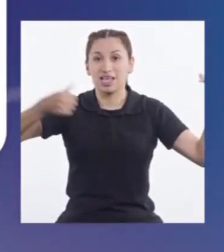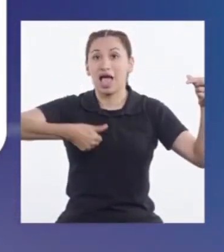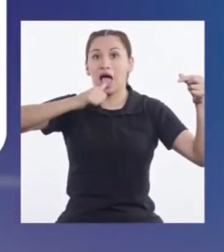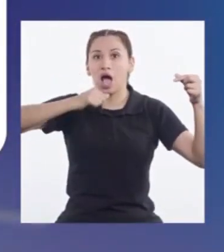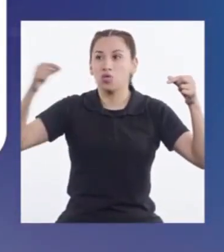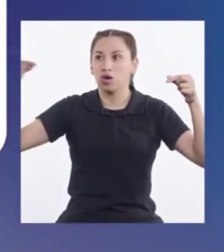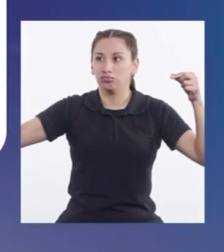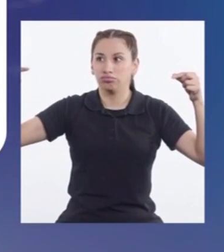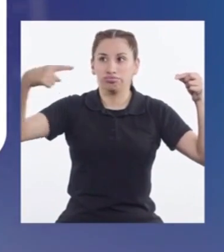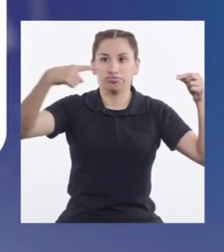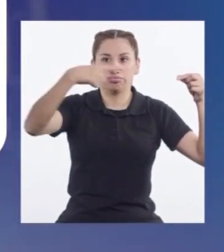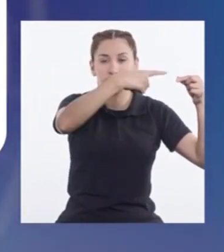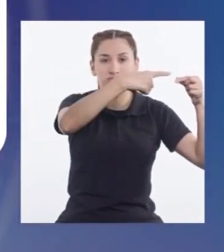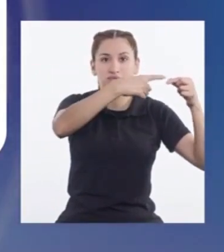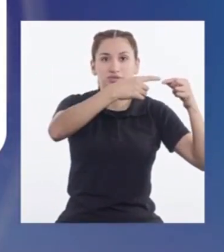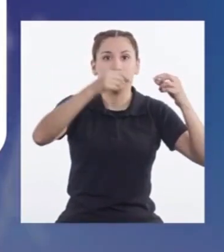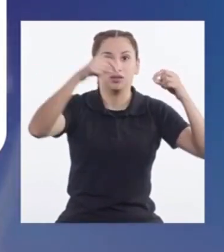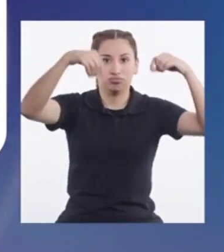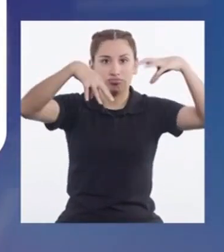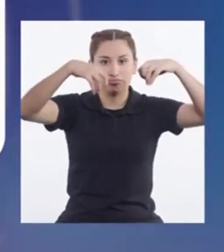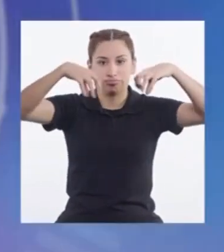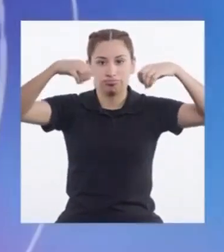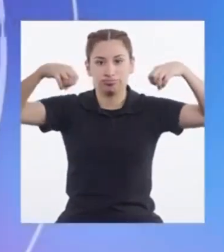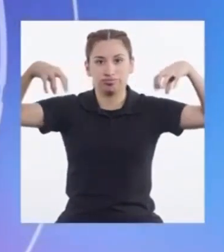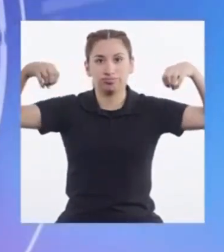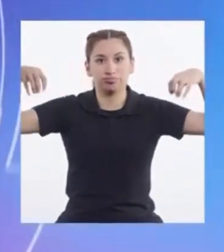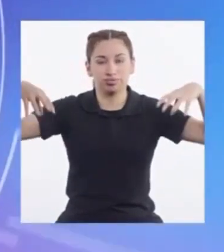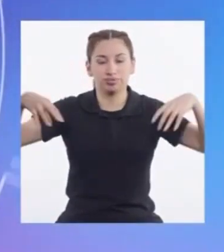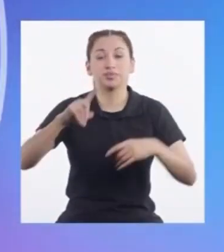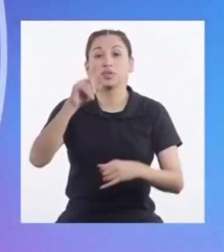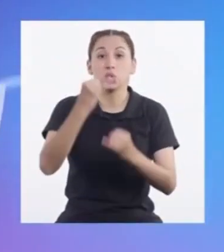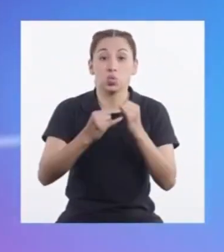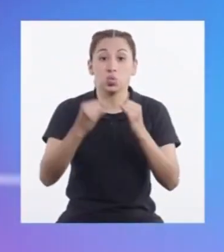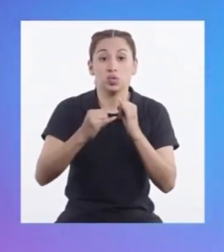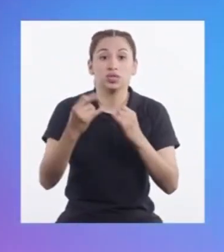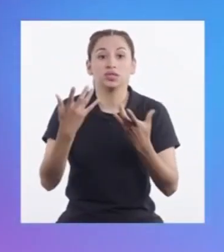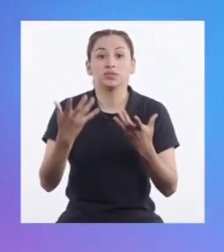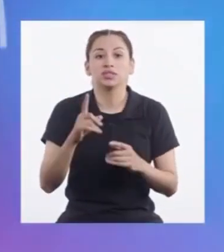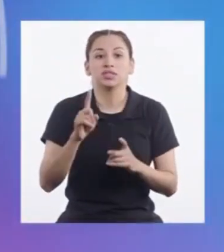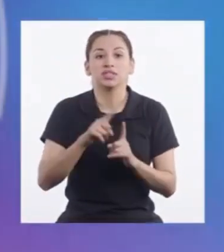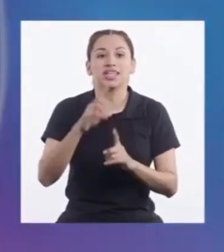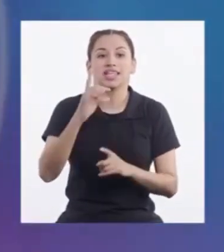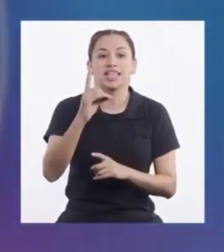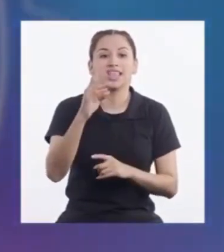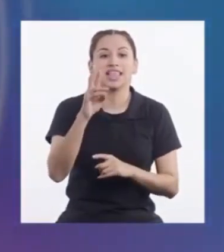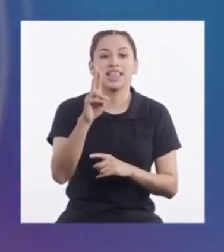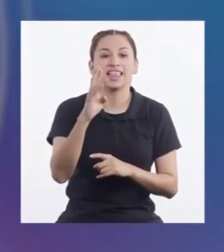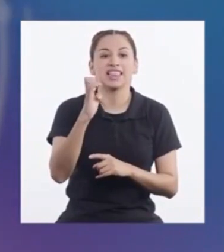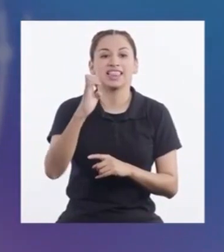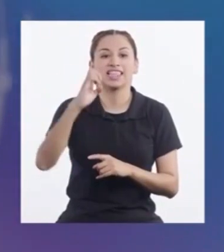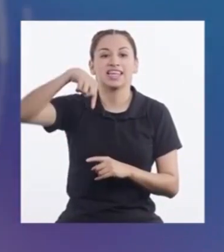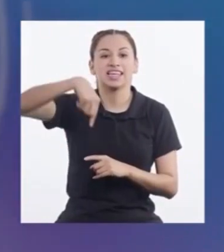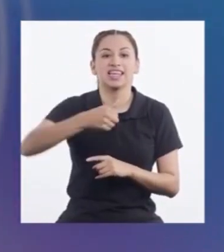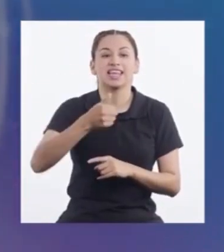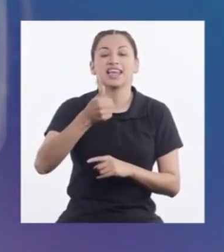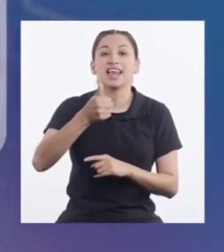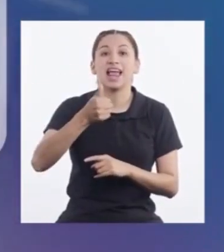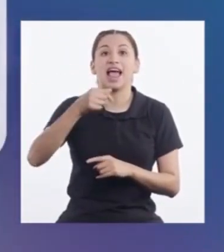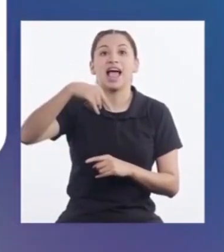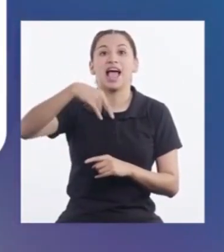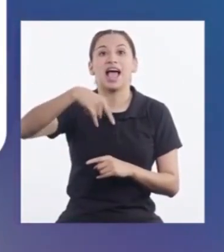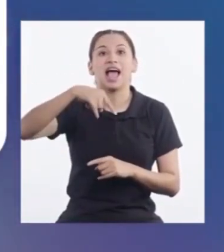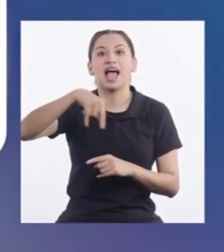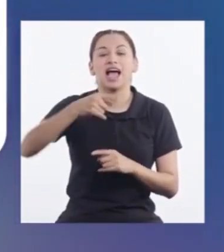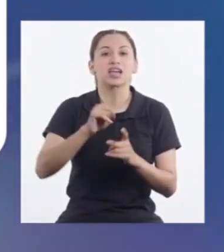filtrado Directamente Sobre la tierra Y la última Forma de riego Sería El drenaje Subterráneo